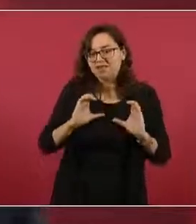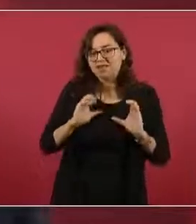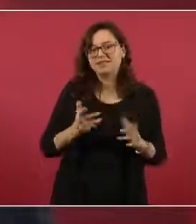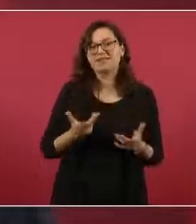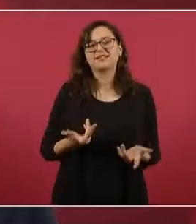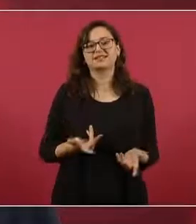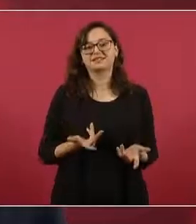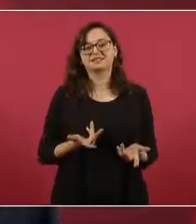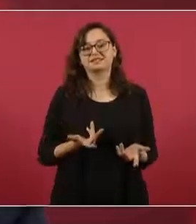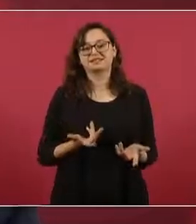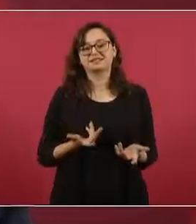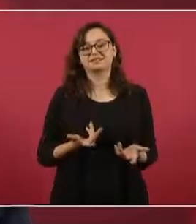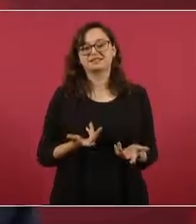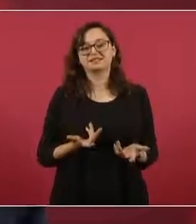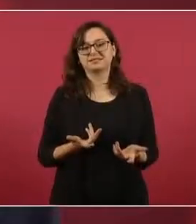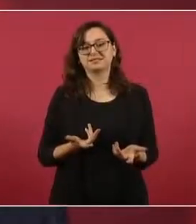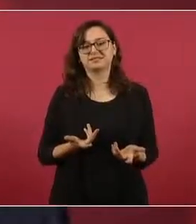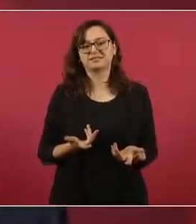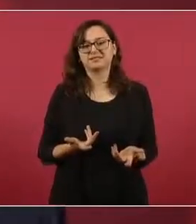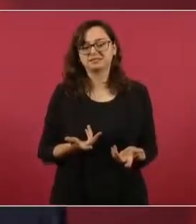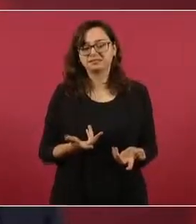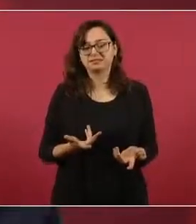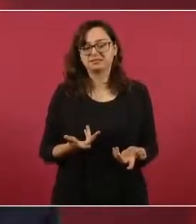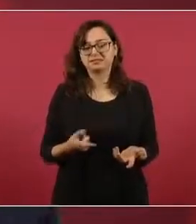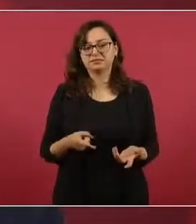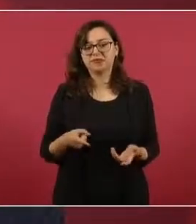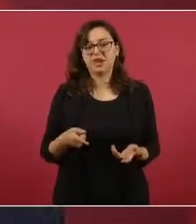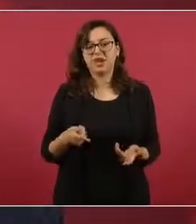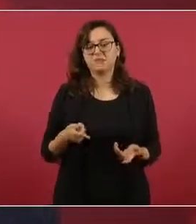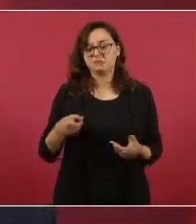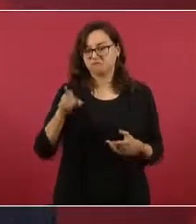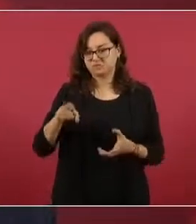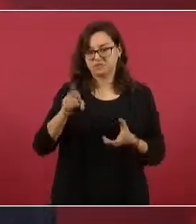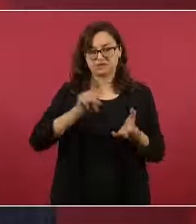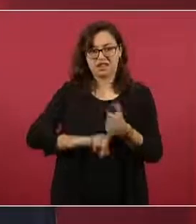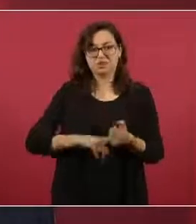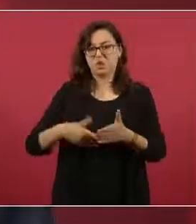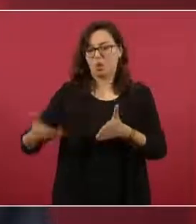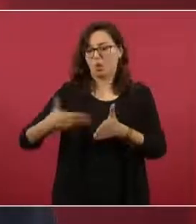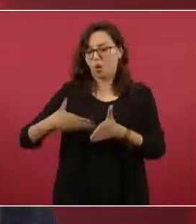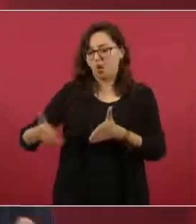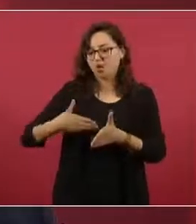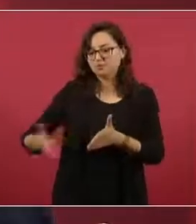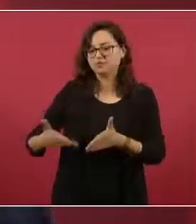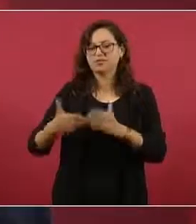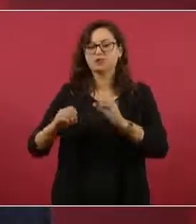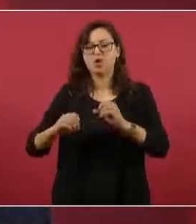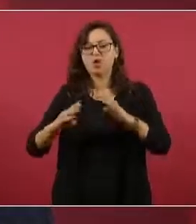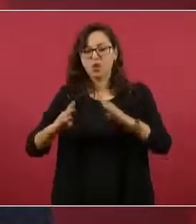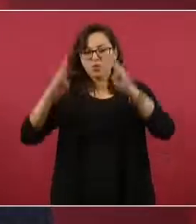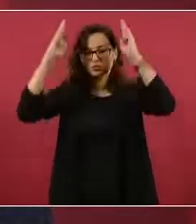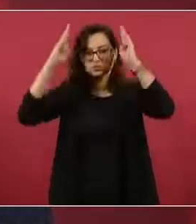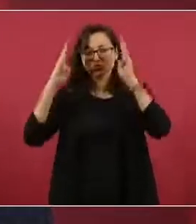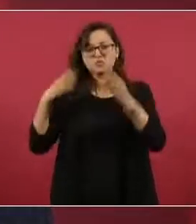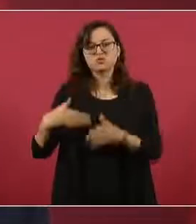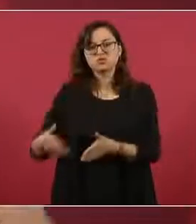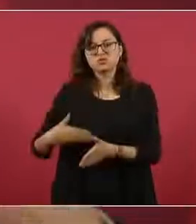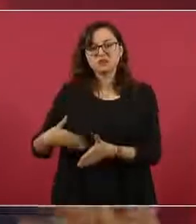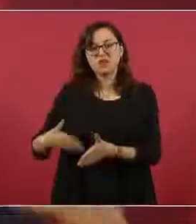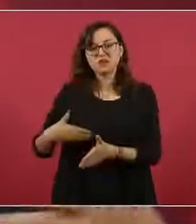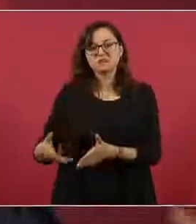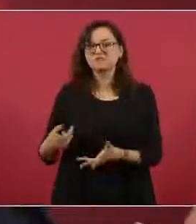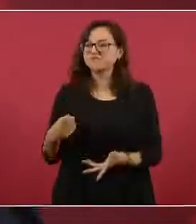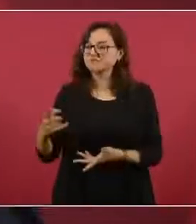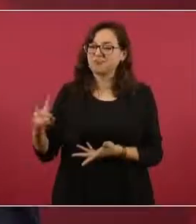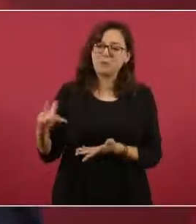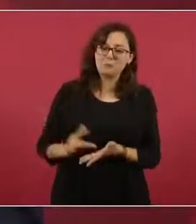cocineros, chef, son muy